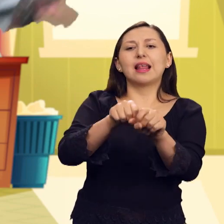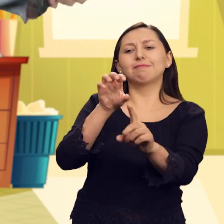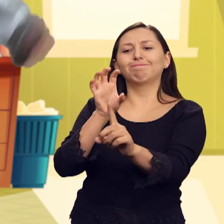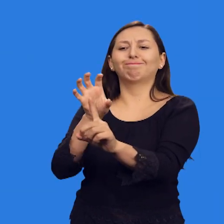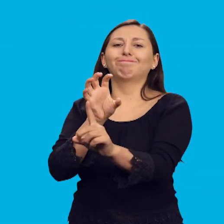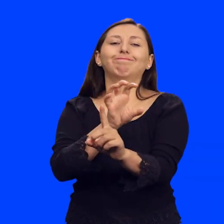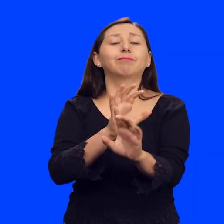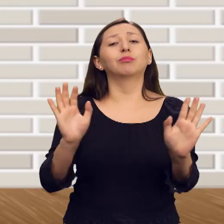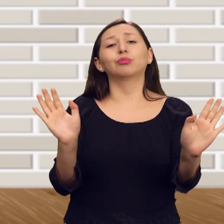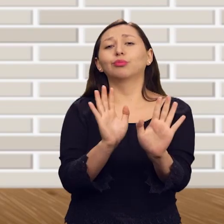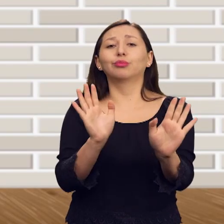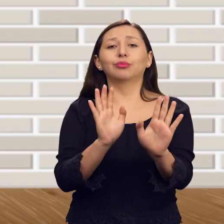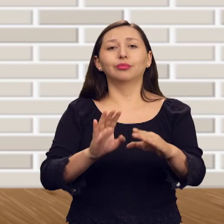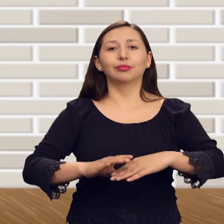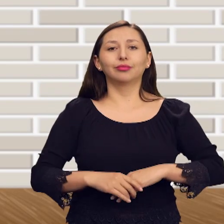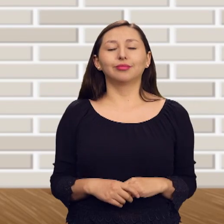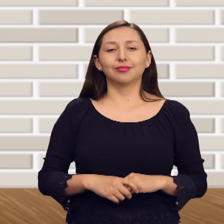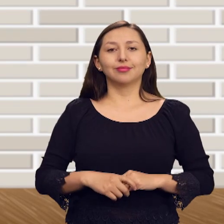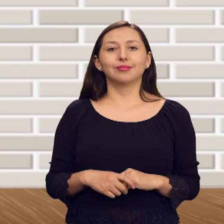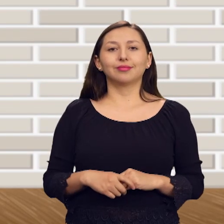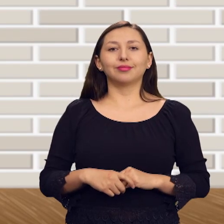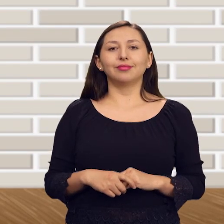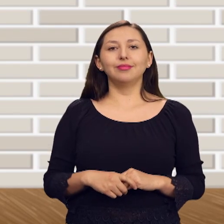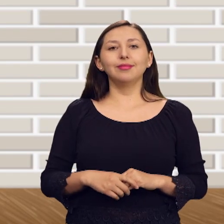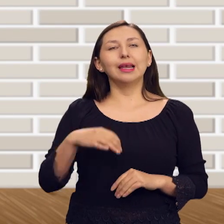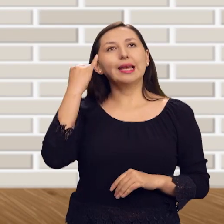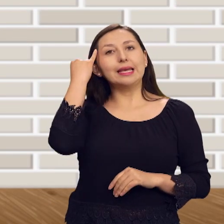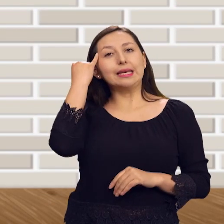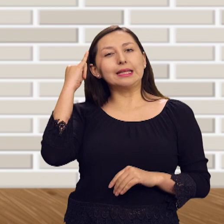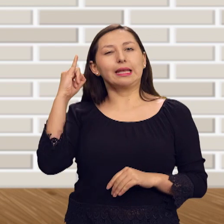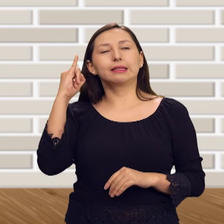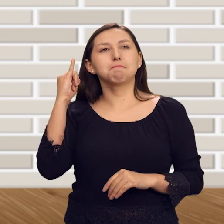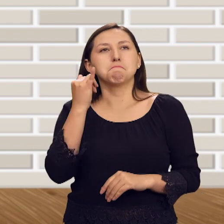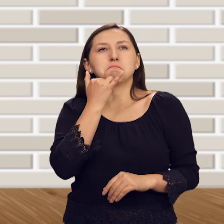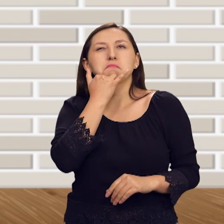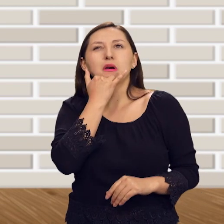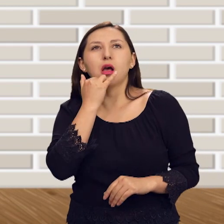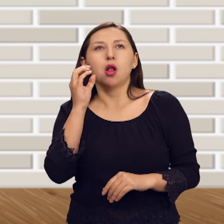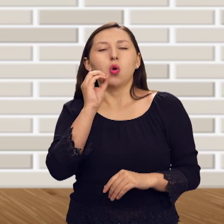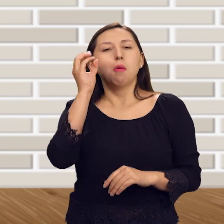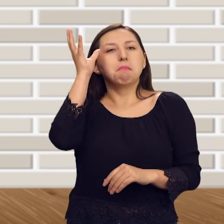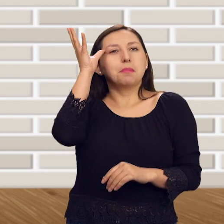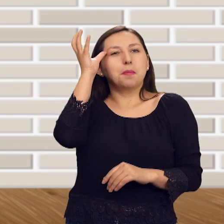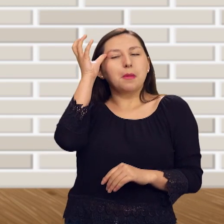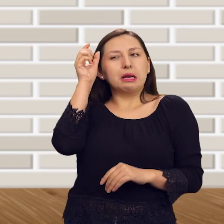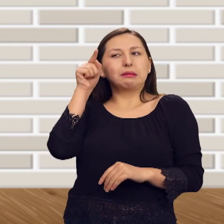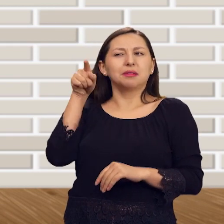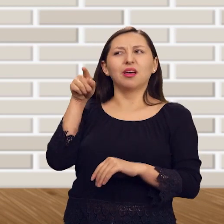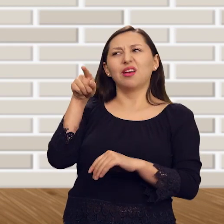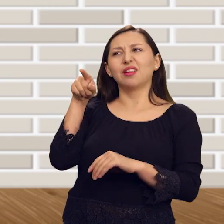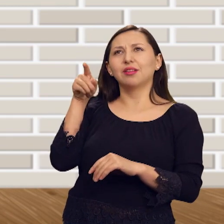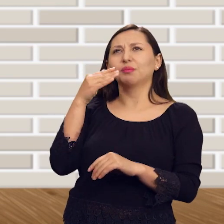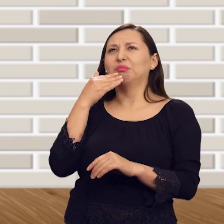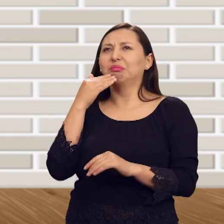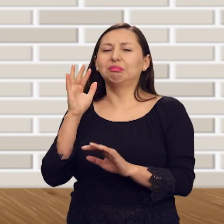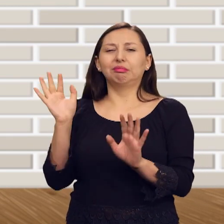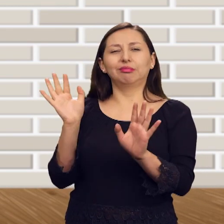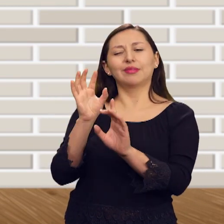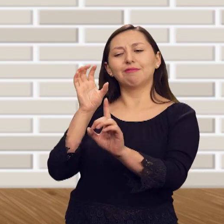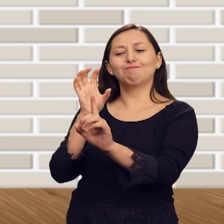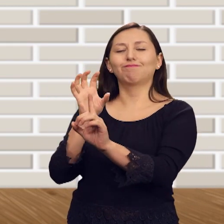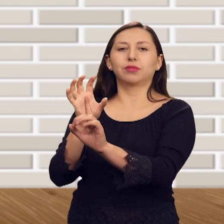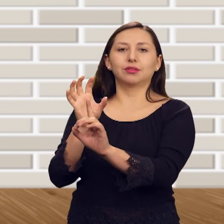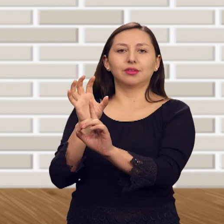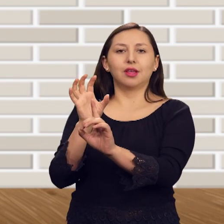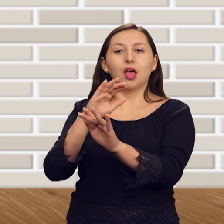¡Y ya! Los estereotipos son ideas que no se ajustan a la realidad de cada ser humano. Es una forma de